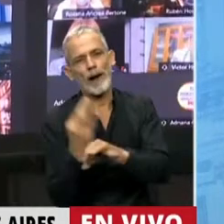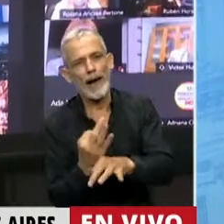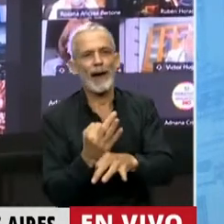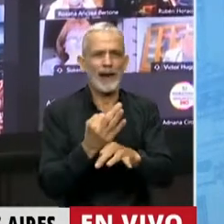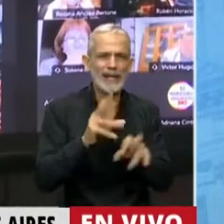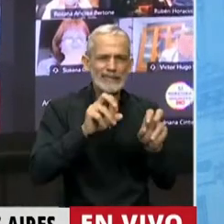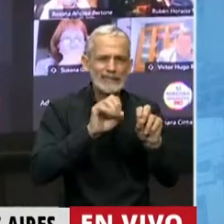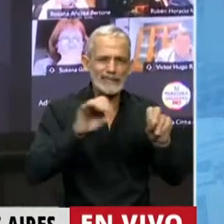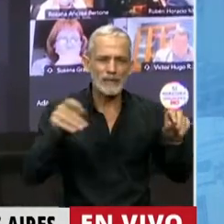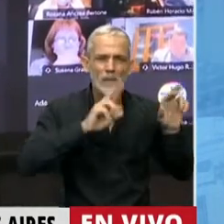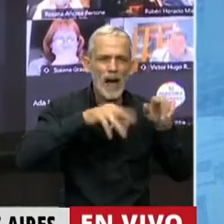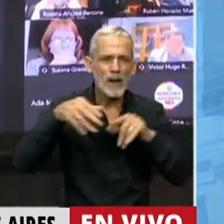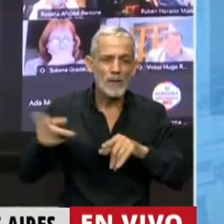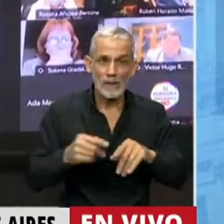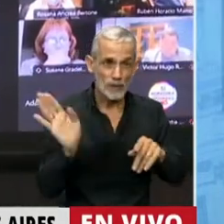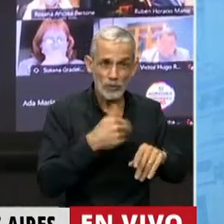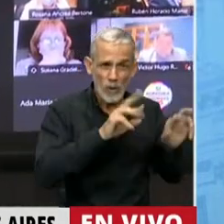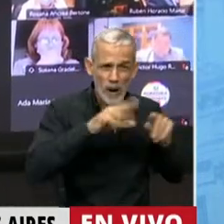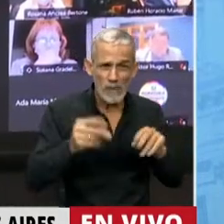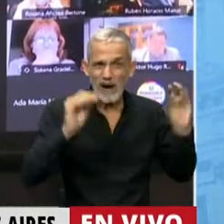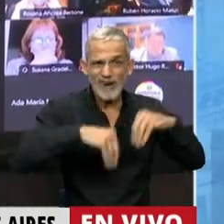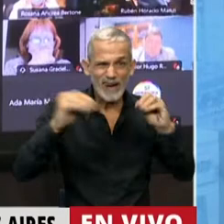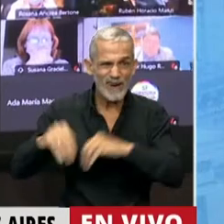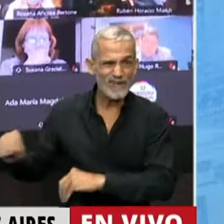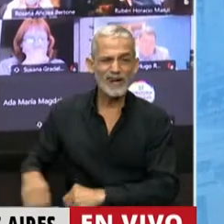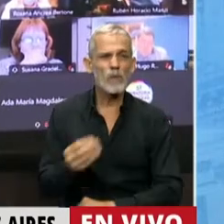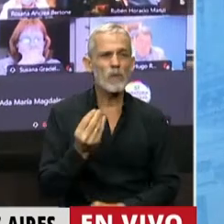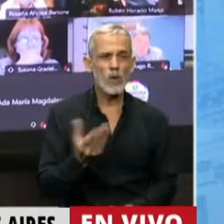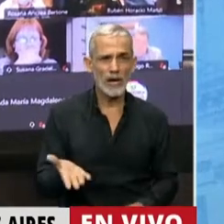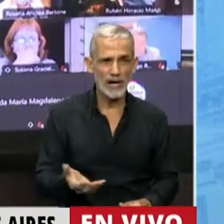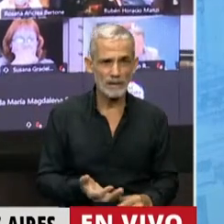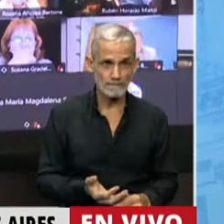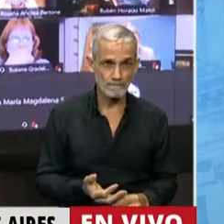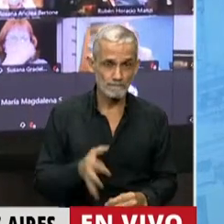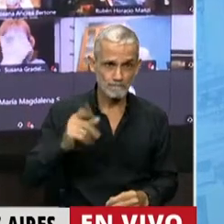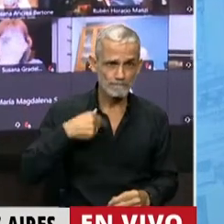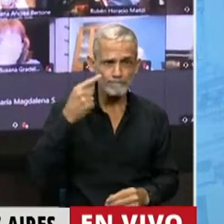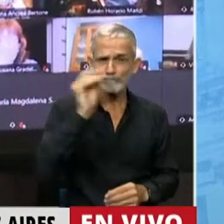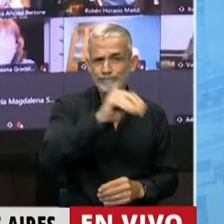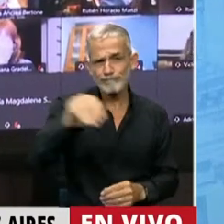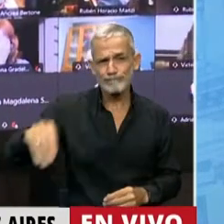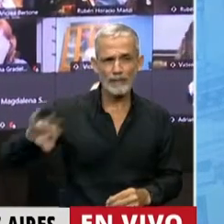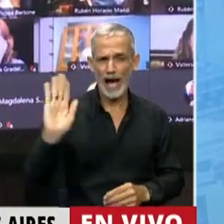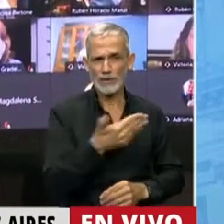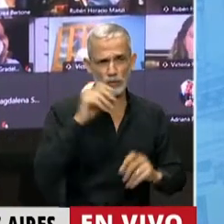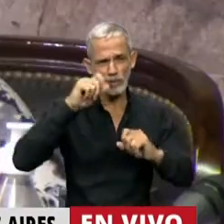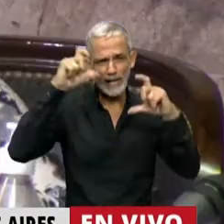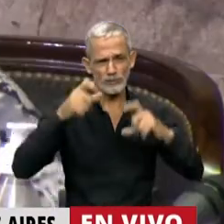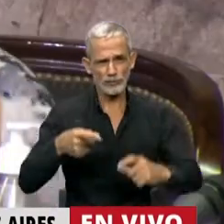volvamos allá. La enorme mayoría han fracasado. ¿Por qué han fracasado? Y yo entonces quiero llamar la atención porque no quiero,